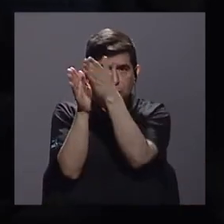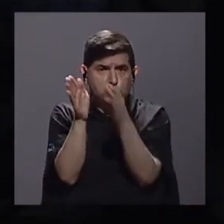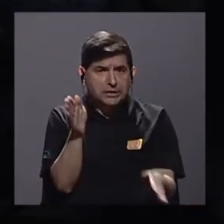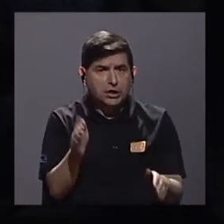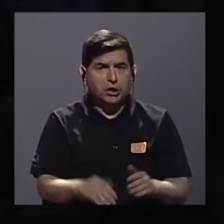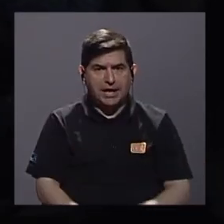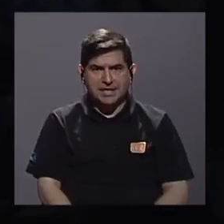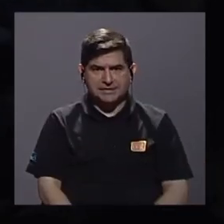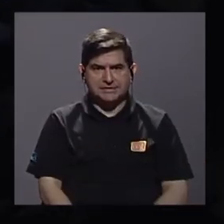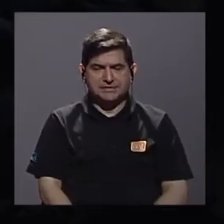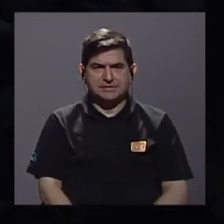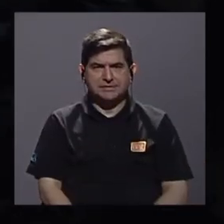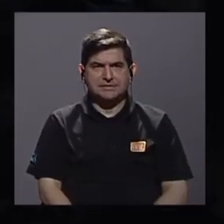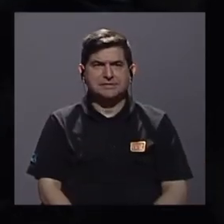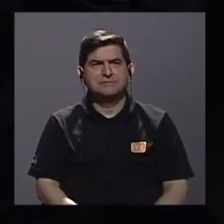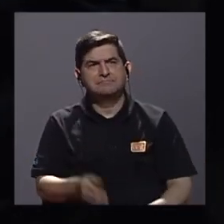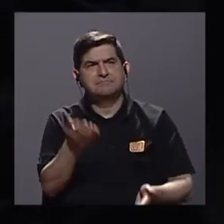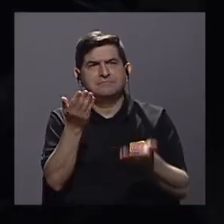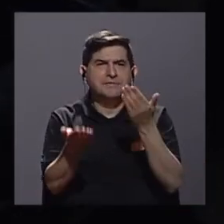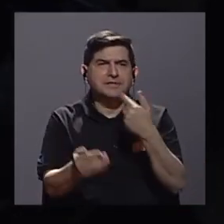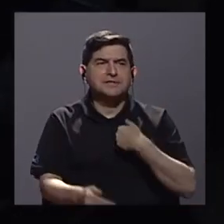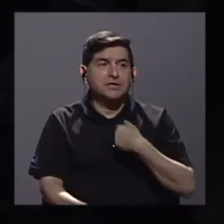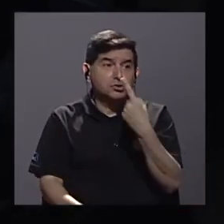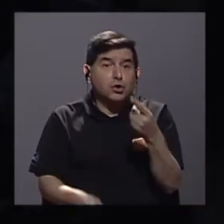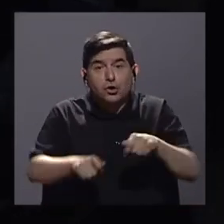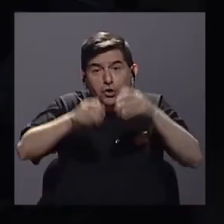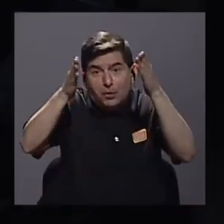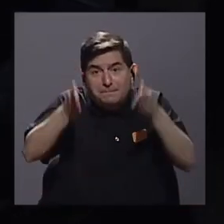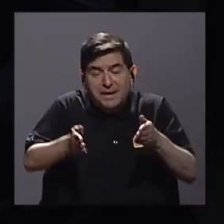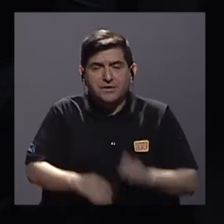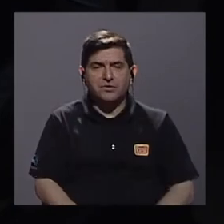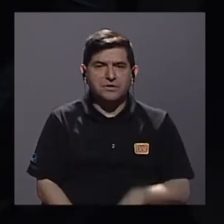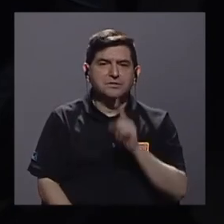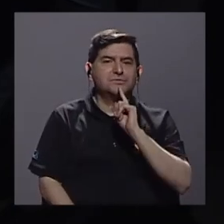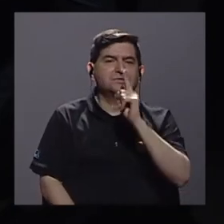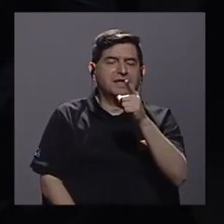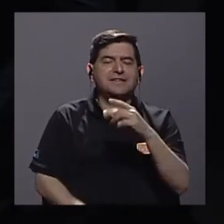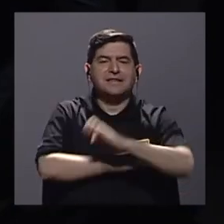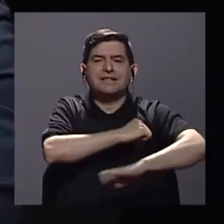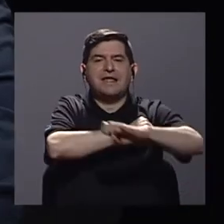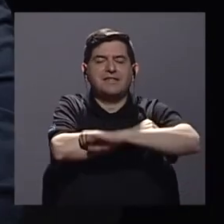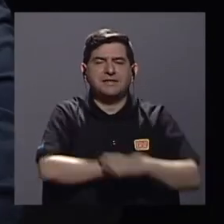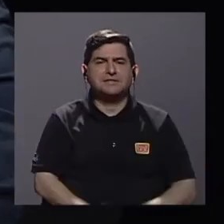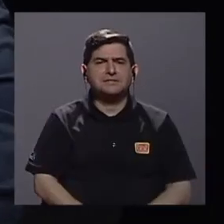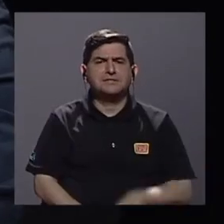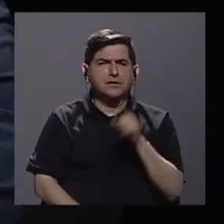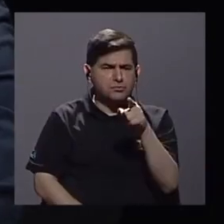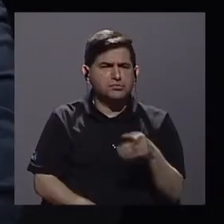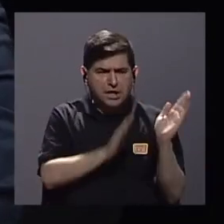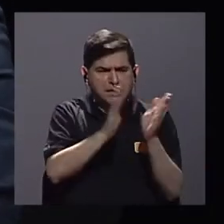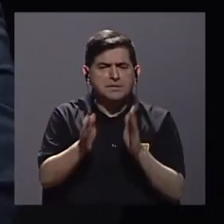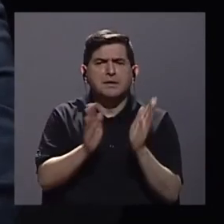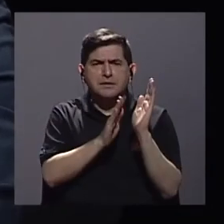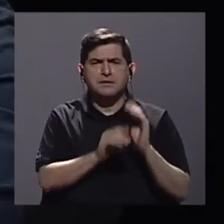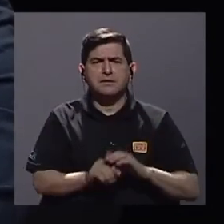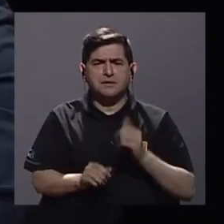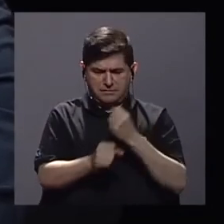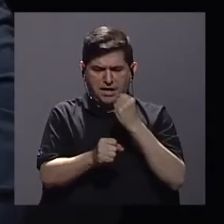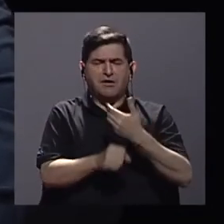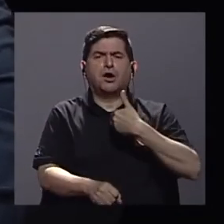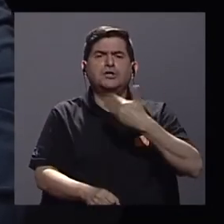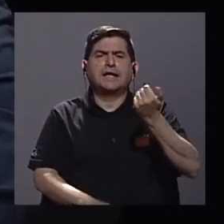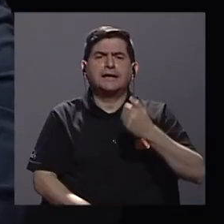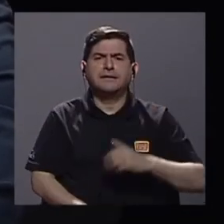en palabras más palabras menos y lo digo como periodista ustedes le dicen al Estado organícesen y planifiquen esa es su tarea